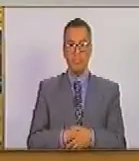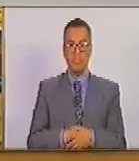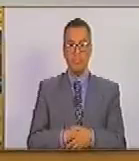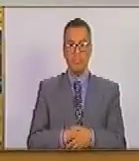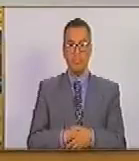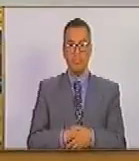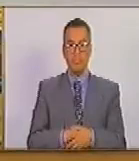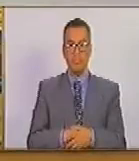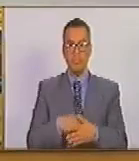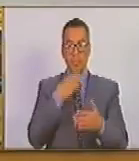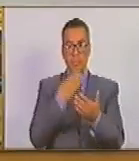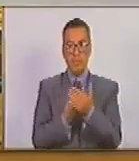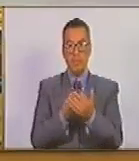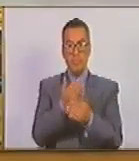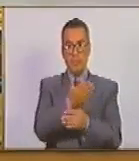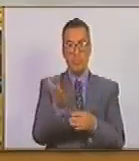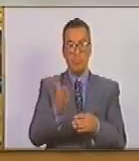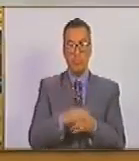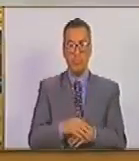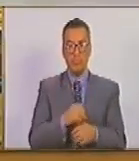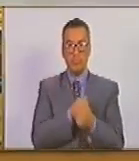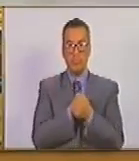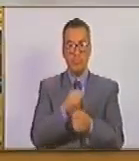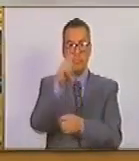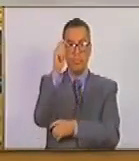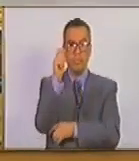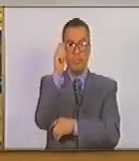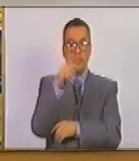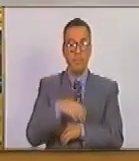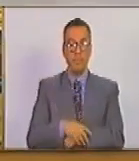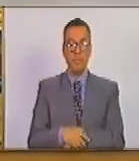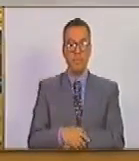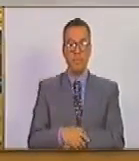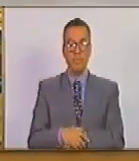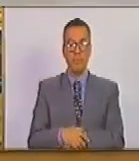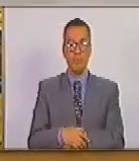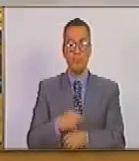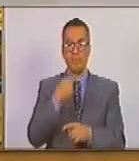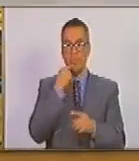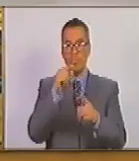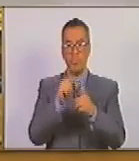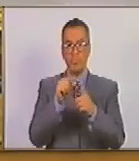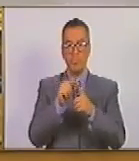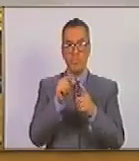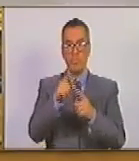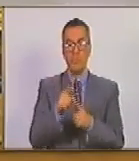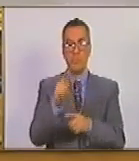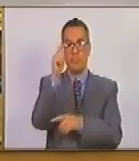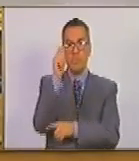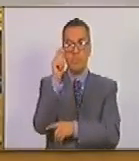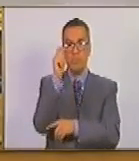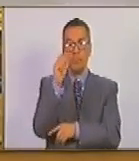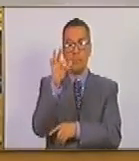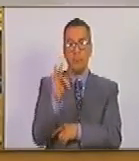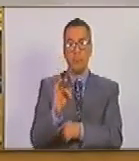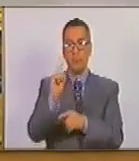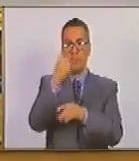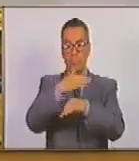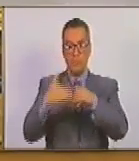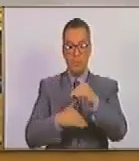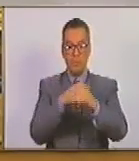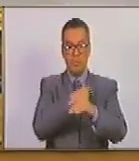muchas gracias a usted querido diputado voy a dejar el derecho de palabra al diputado primer